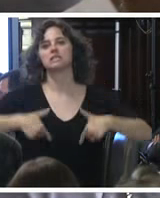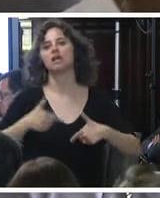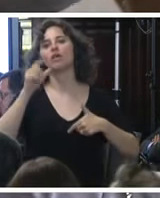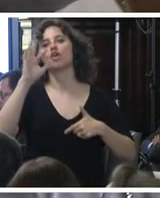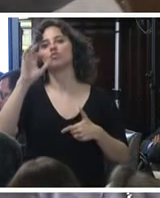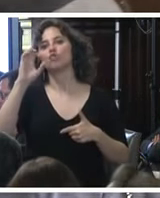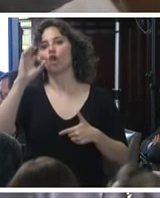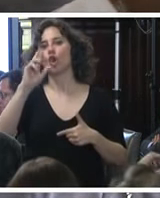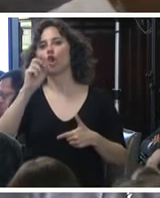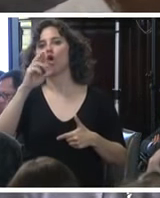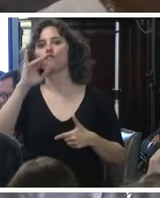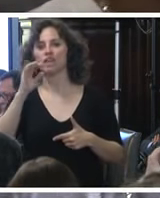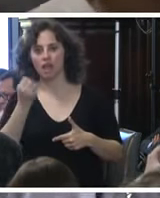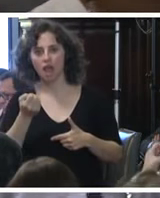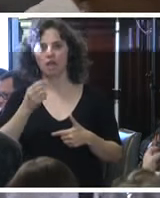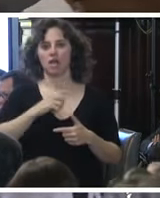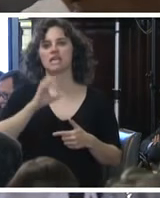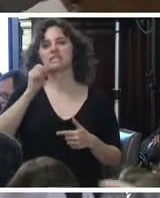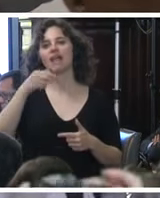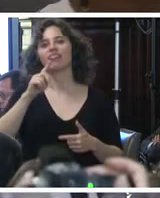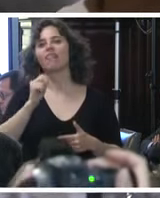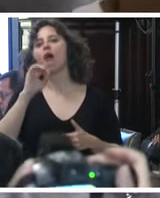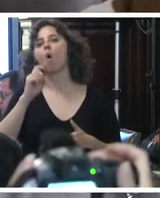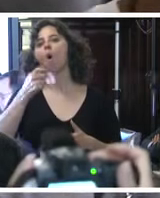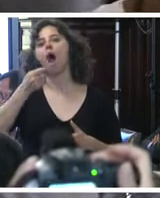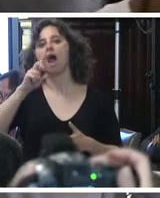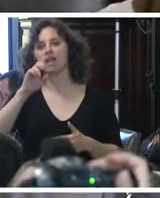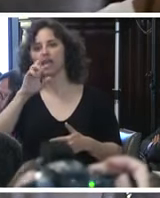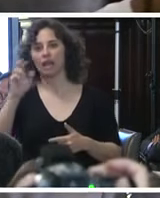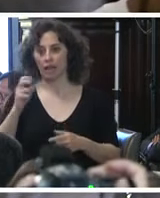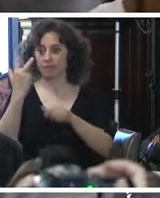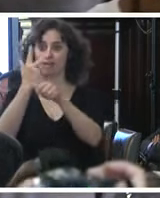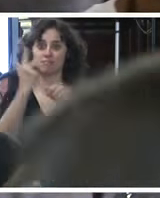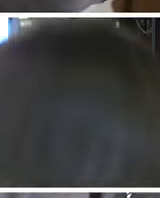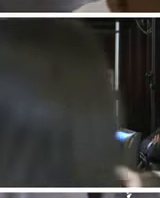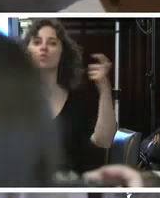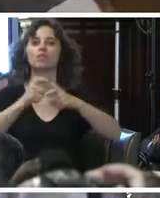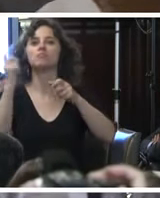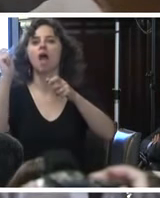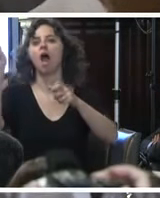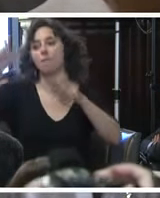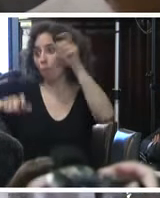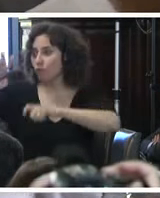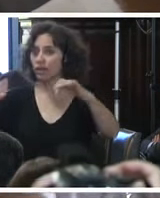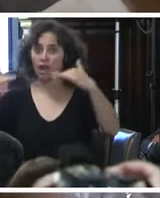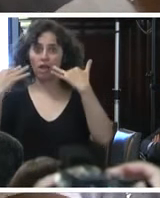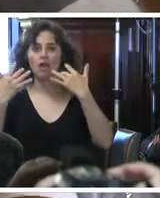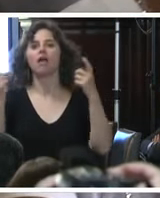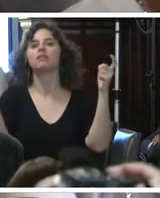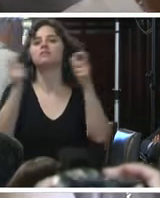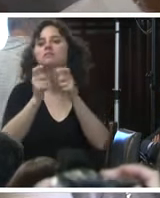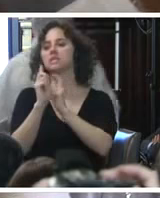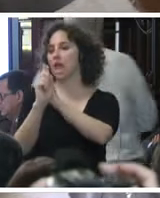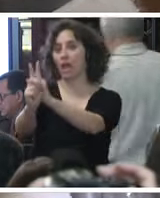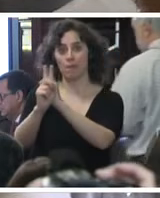servidor Santiago Aguirre del Centro Pro. Esta es la tercera audiencia pública realizada en el marco del mecanismo especial de